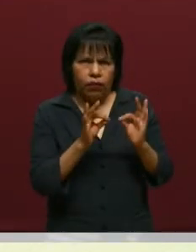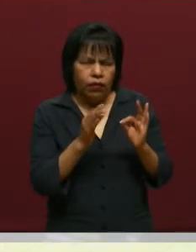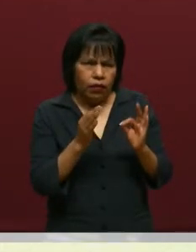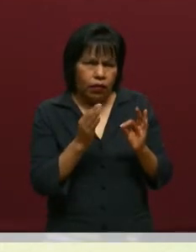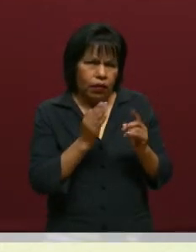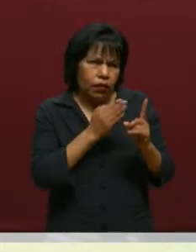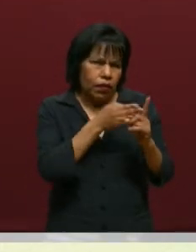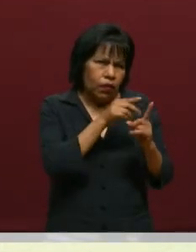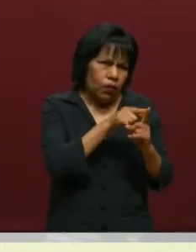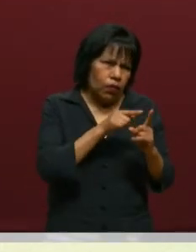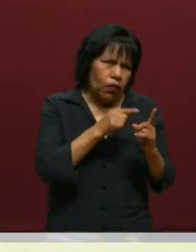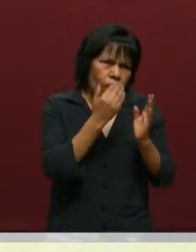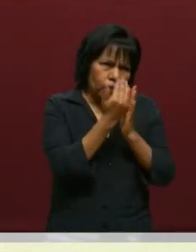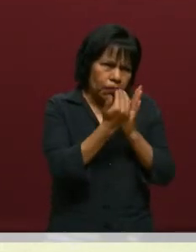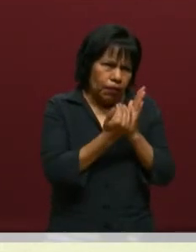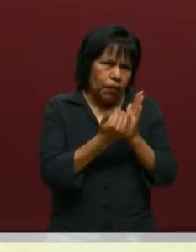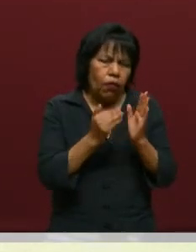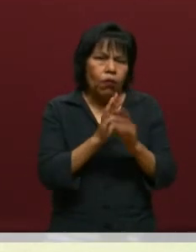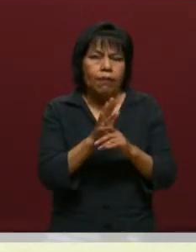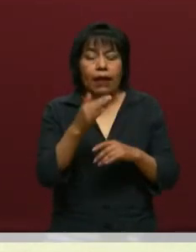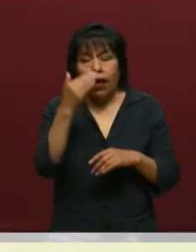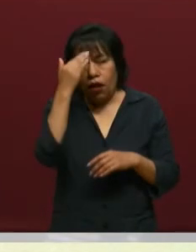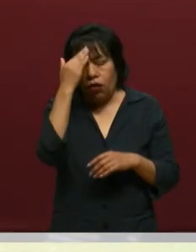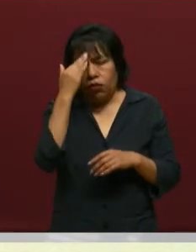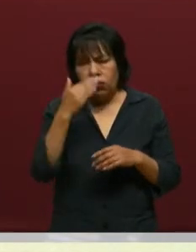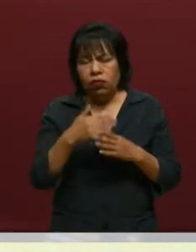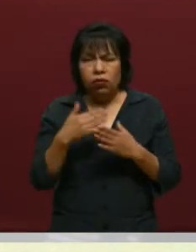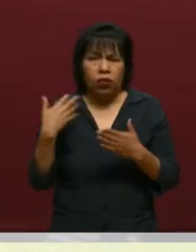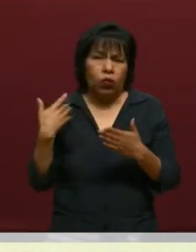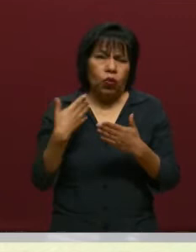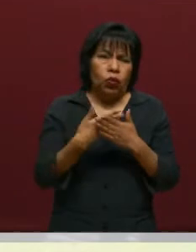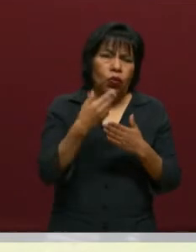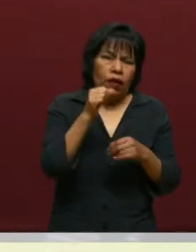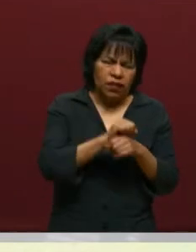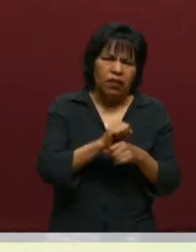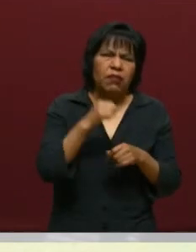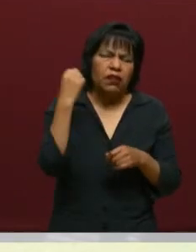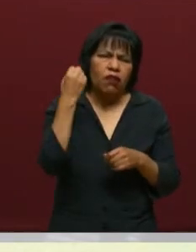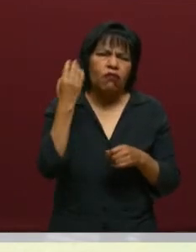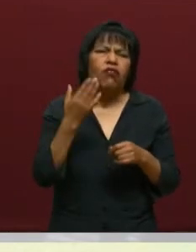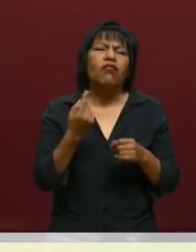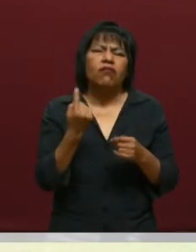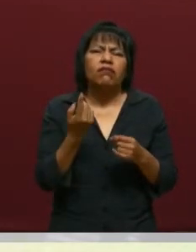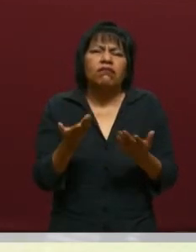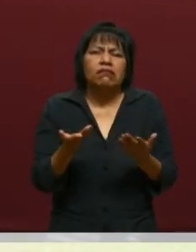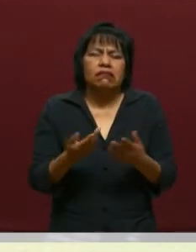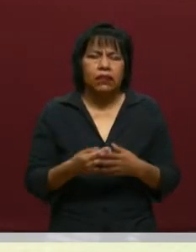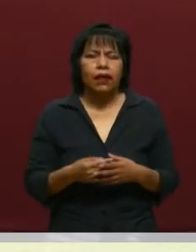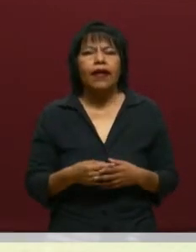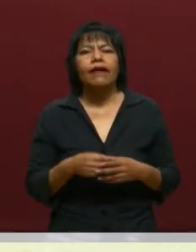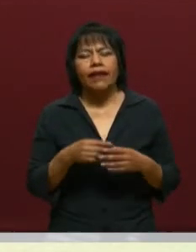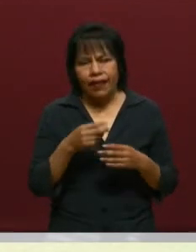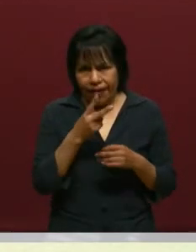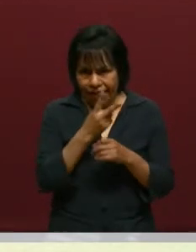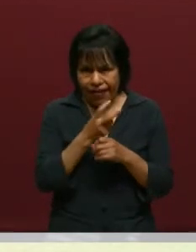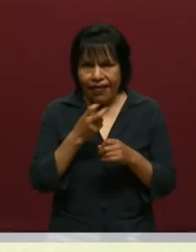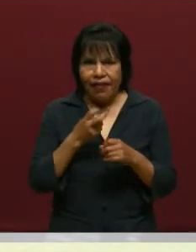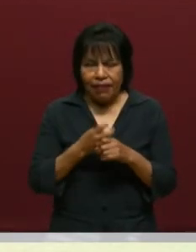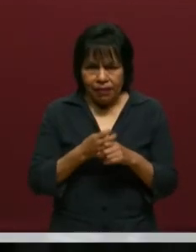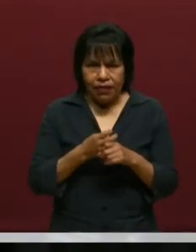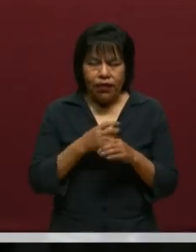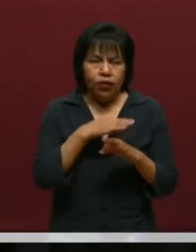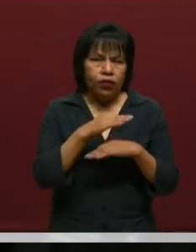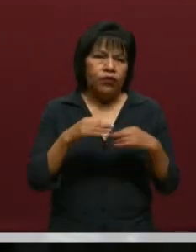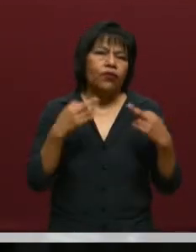conocer durante esta semana de qué va a tratar este foro. Muy bien. Pues, bueno, se invitaron a cuerpos